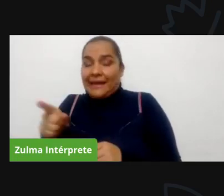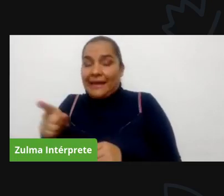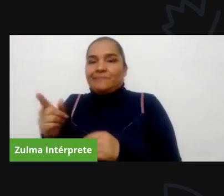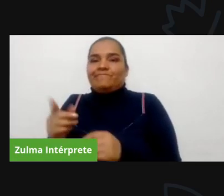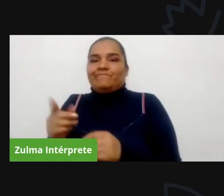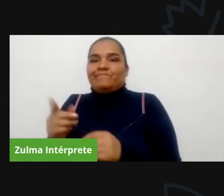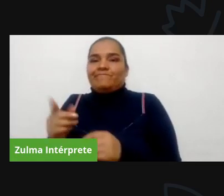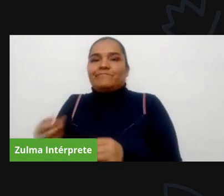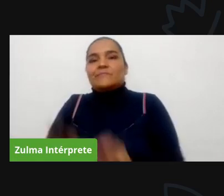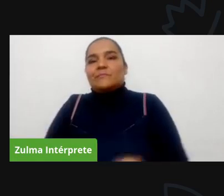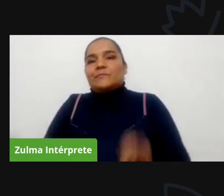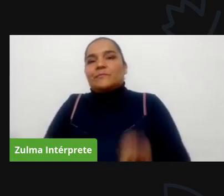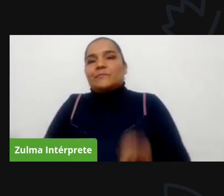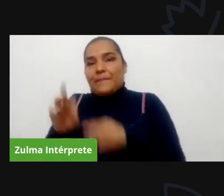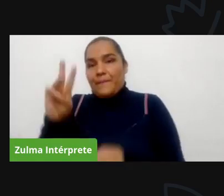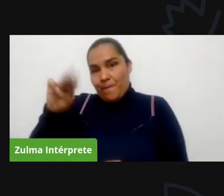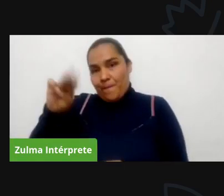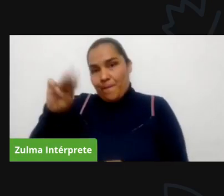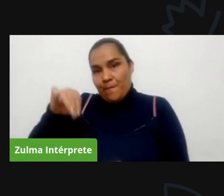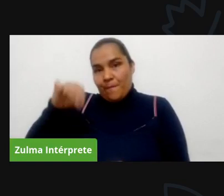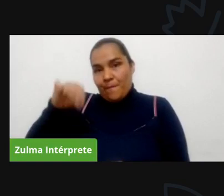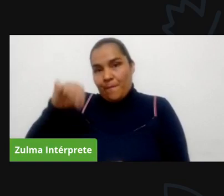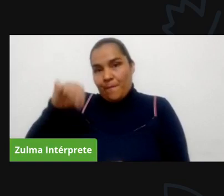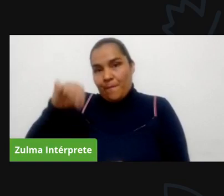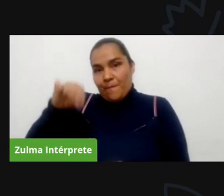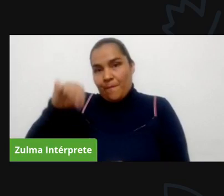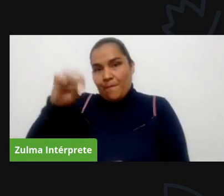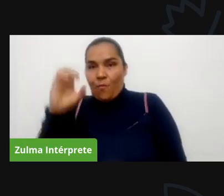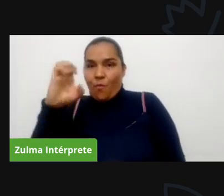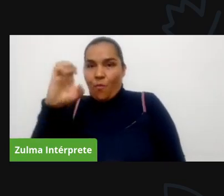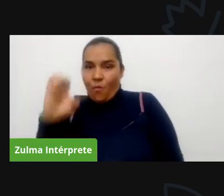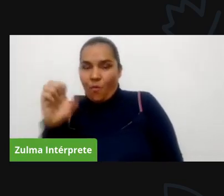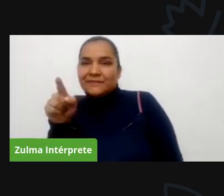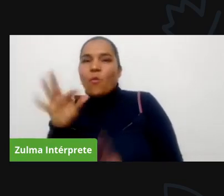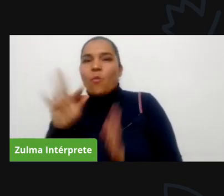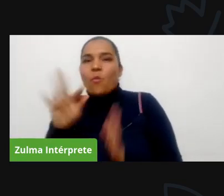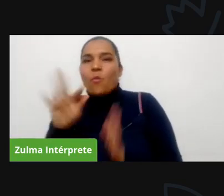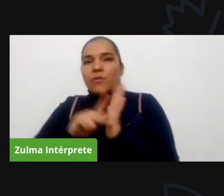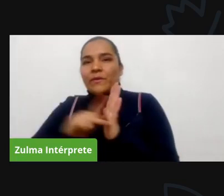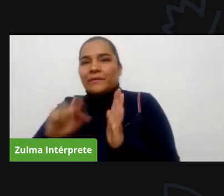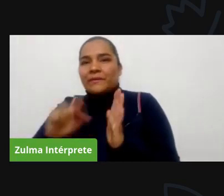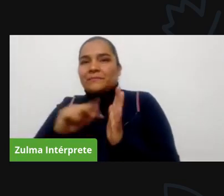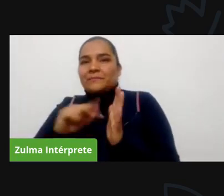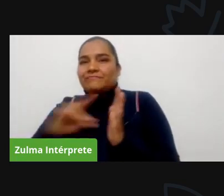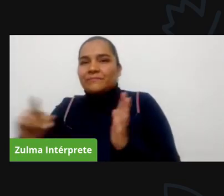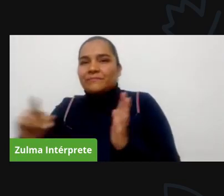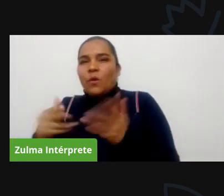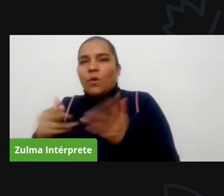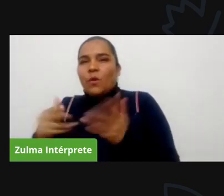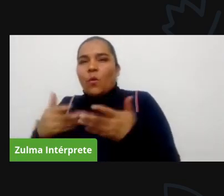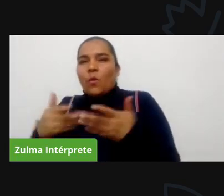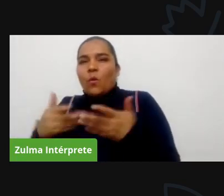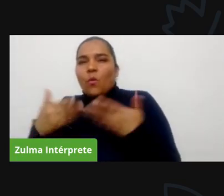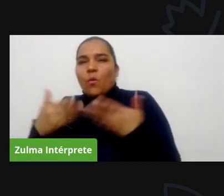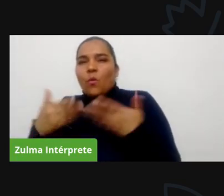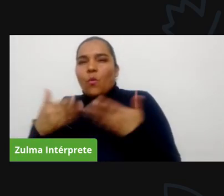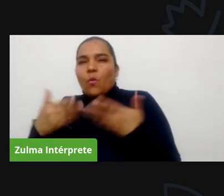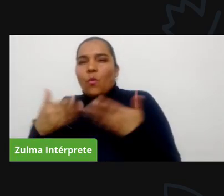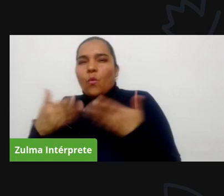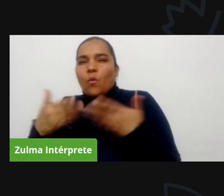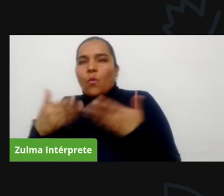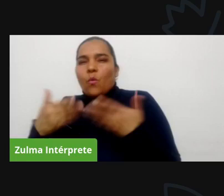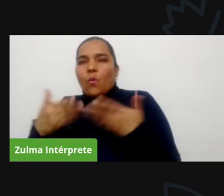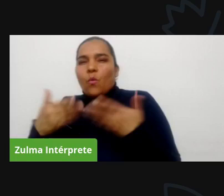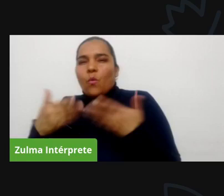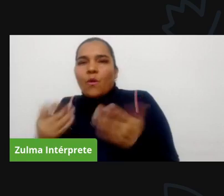técnicamente a identificar esos puntos de riesgo que puedan existir para que rápidamente podamos reaccionar y